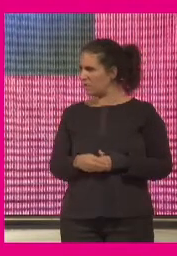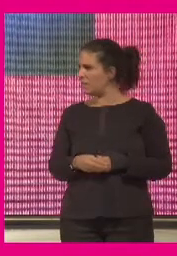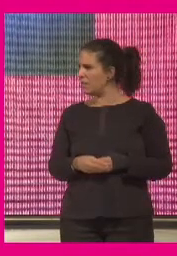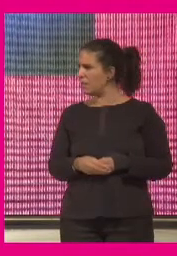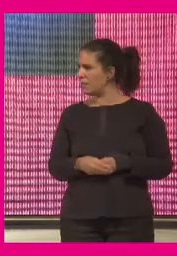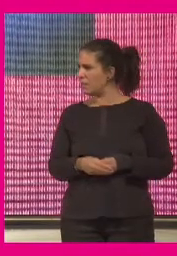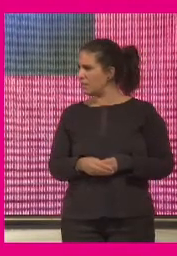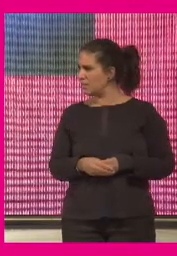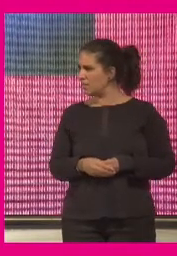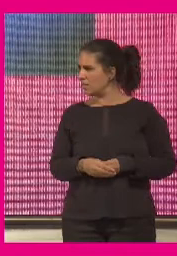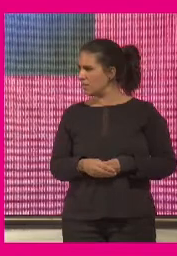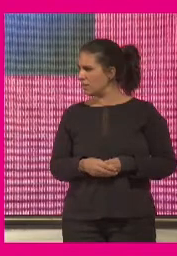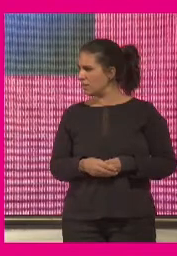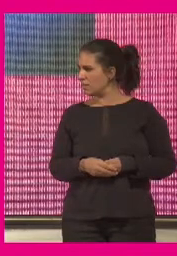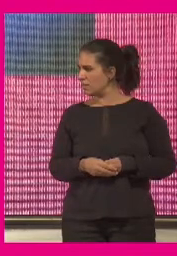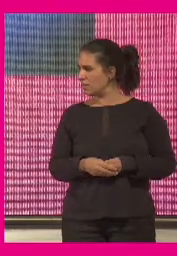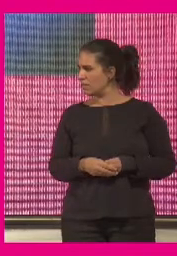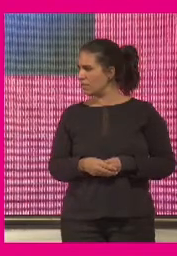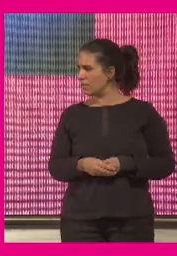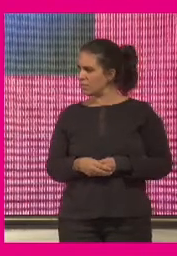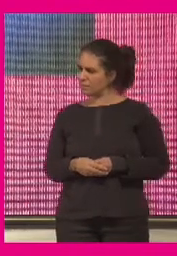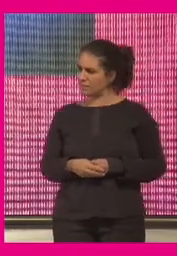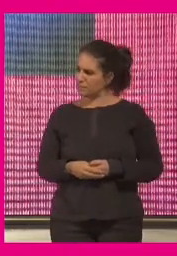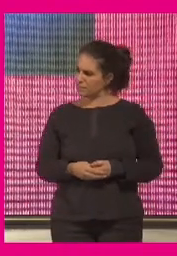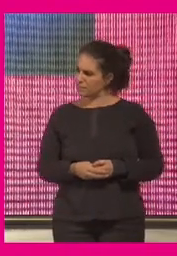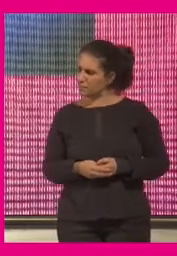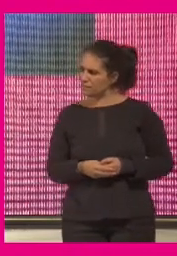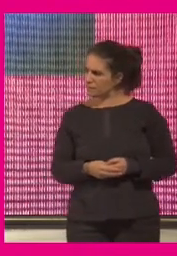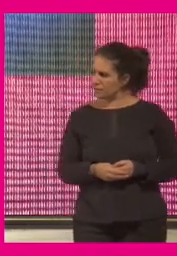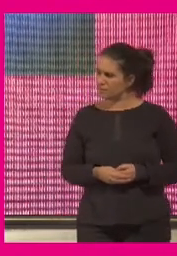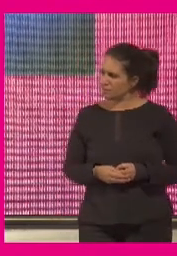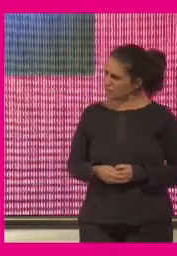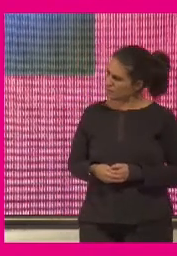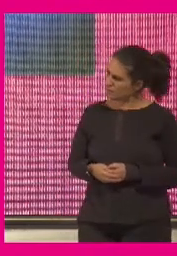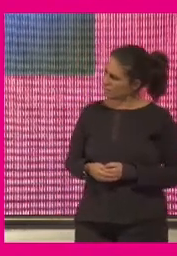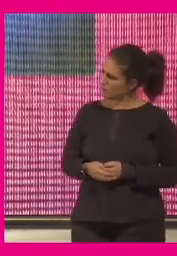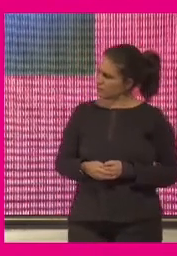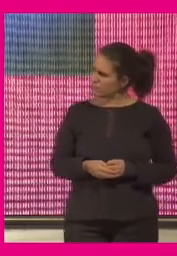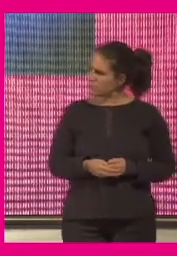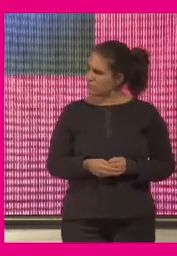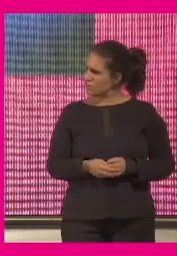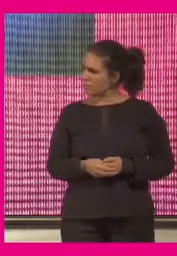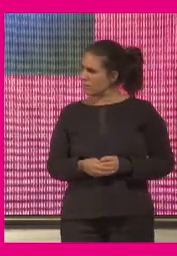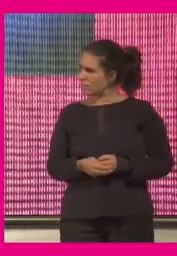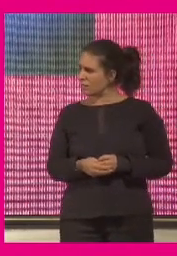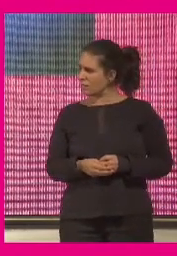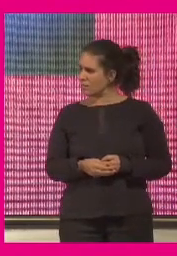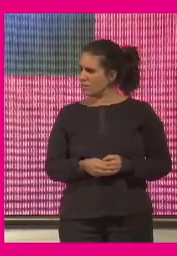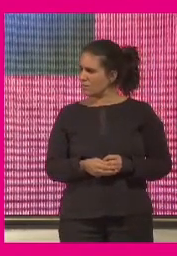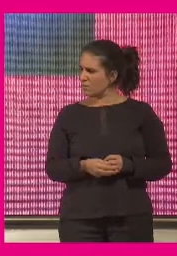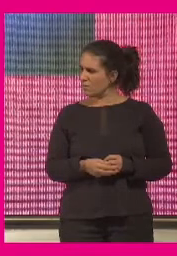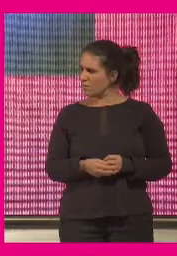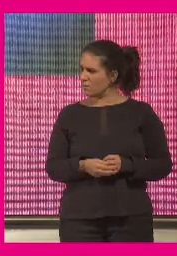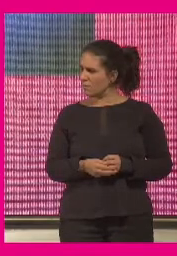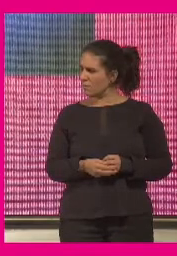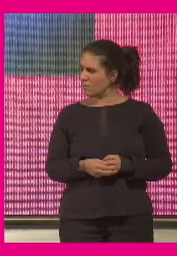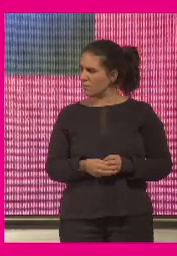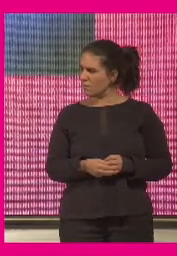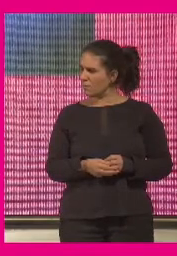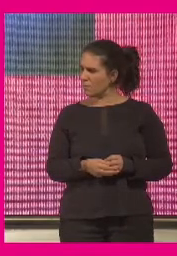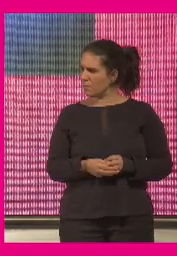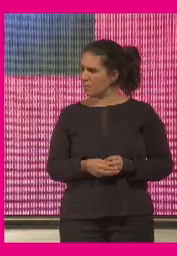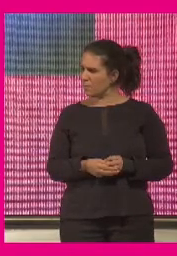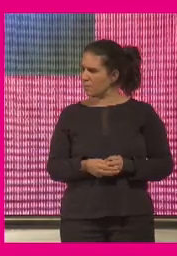llegamos perdonad que lo diga de esta manera tan bruta ahora que nos vamos a enfrentar también a comportamientos en relación con las con